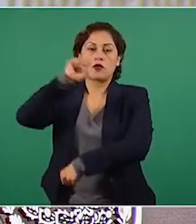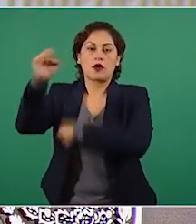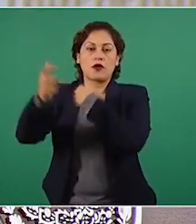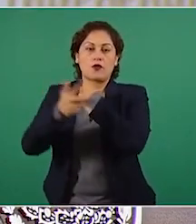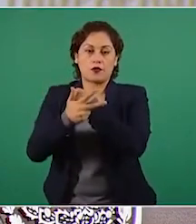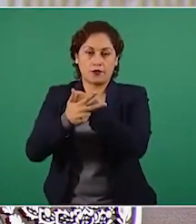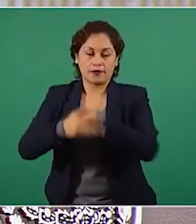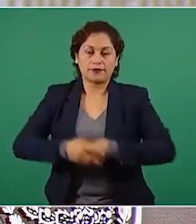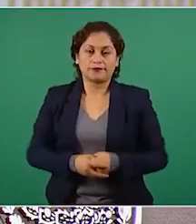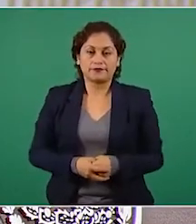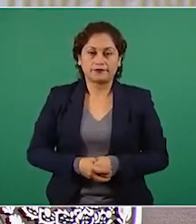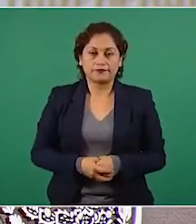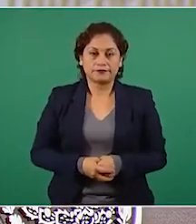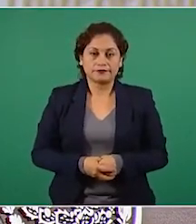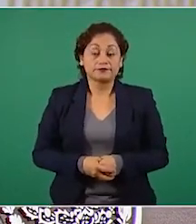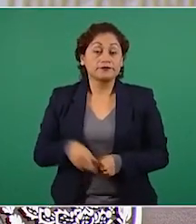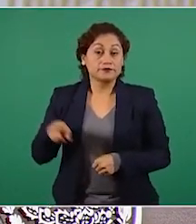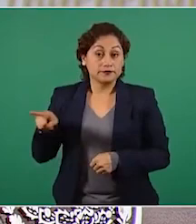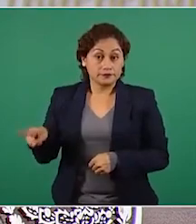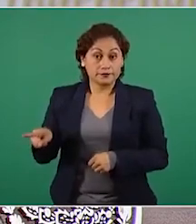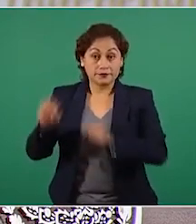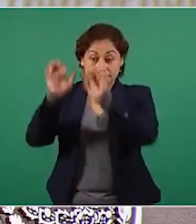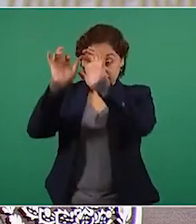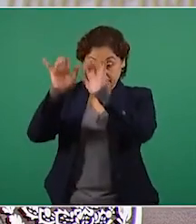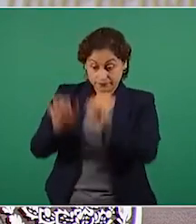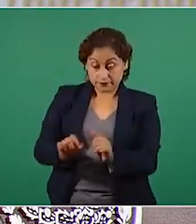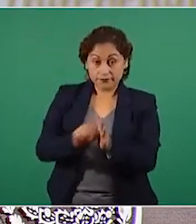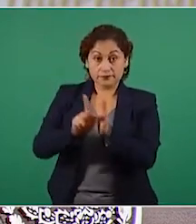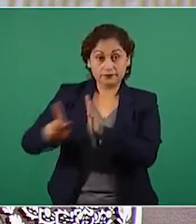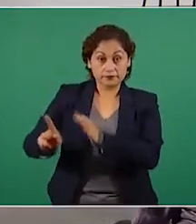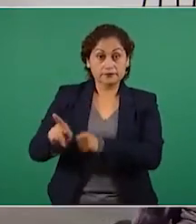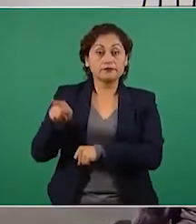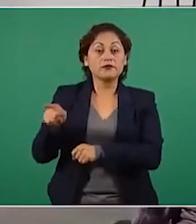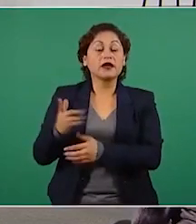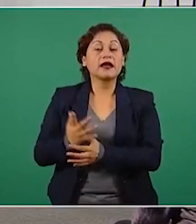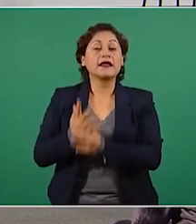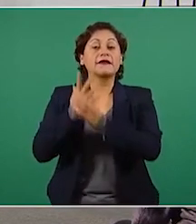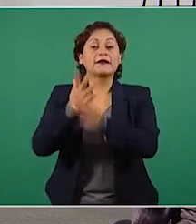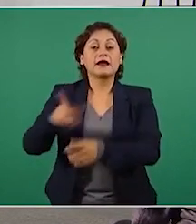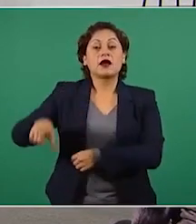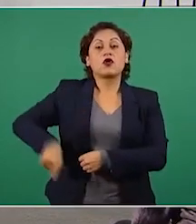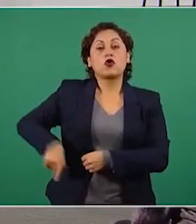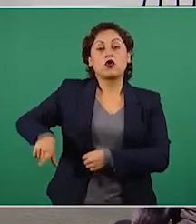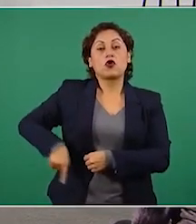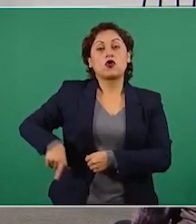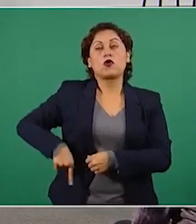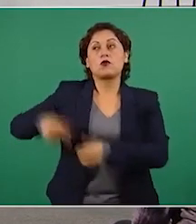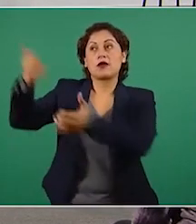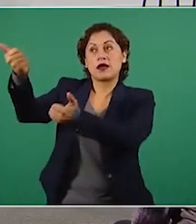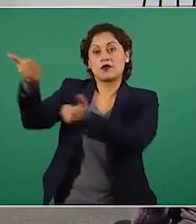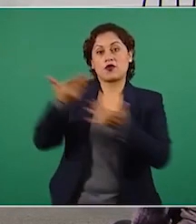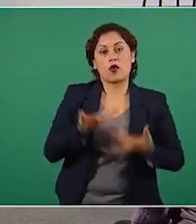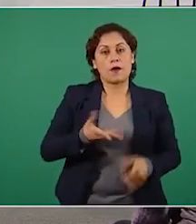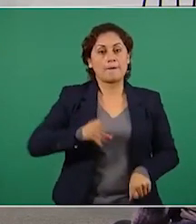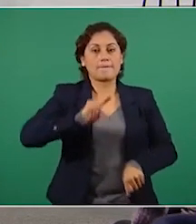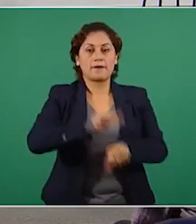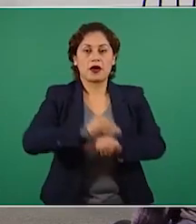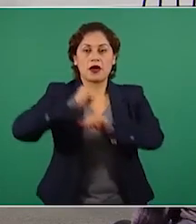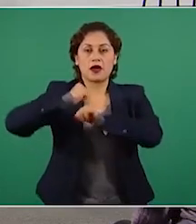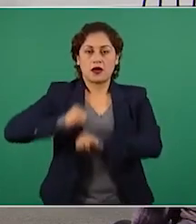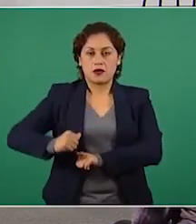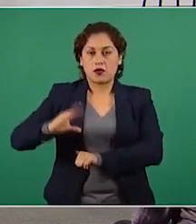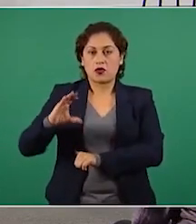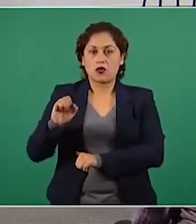El columnista del Financiero afirma que el gobierno importó el Propofol sin registros de la Comisión Federal de